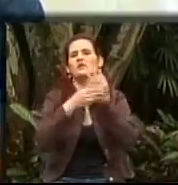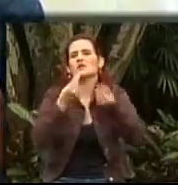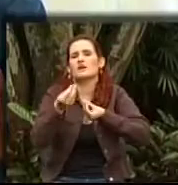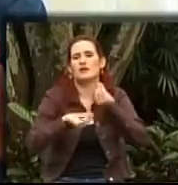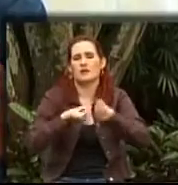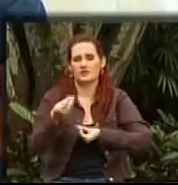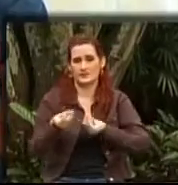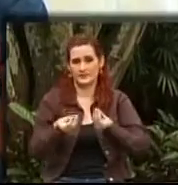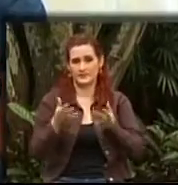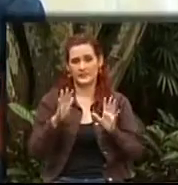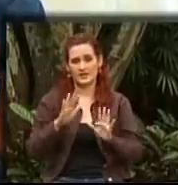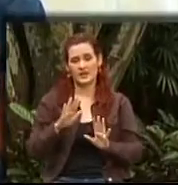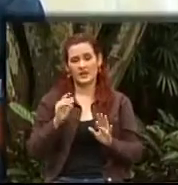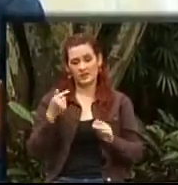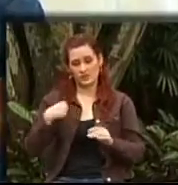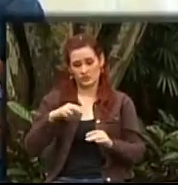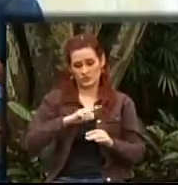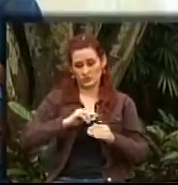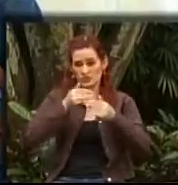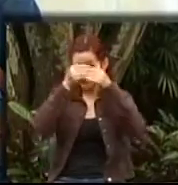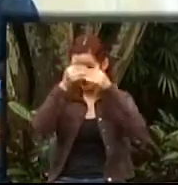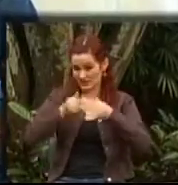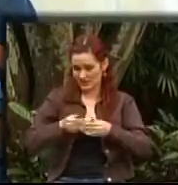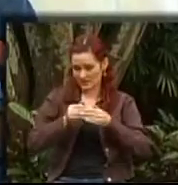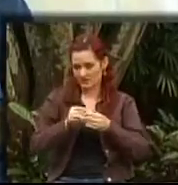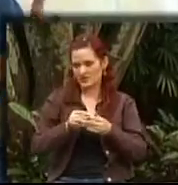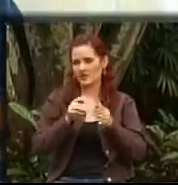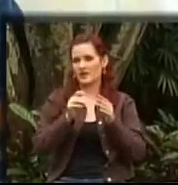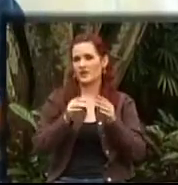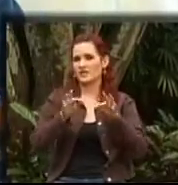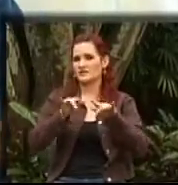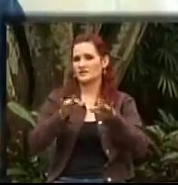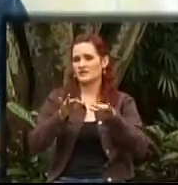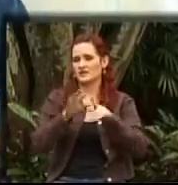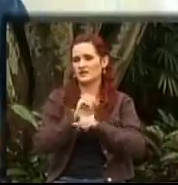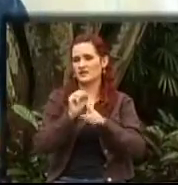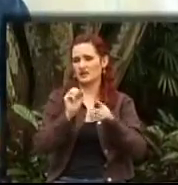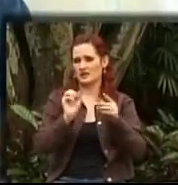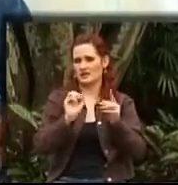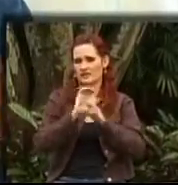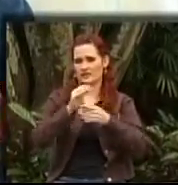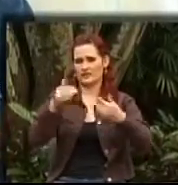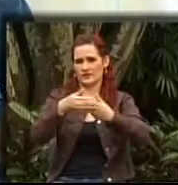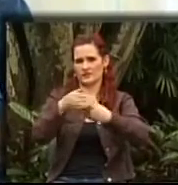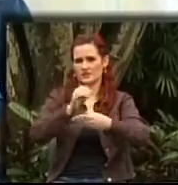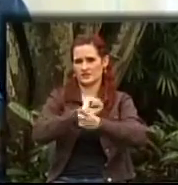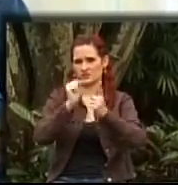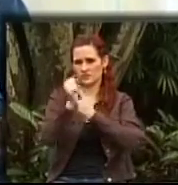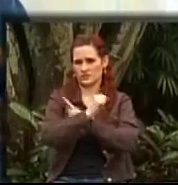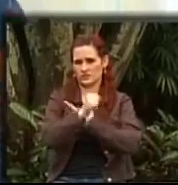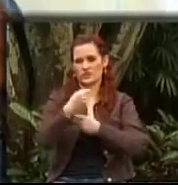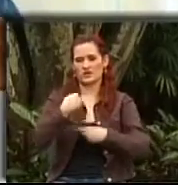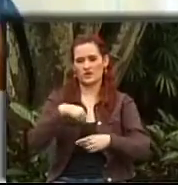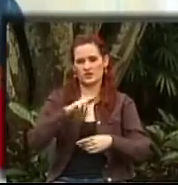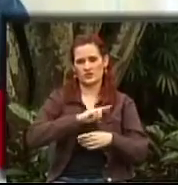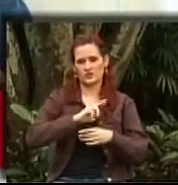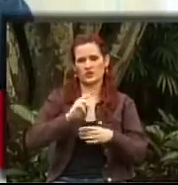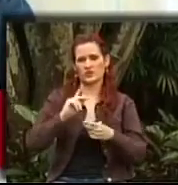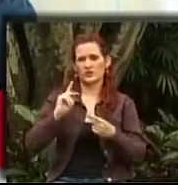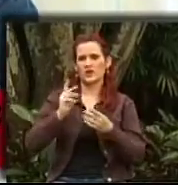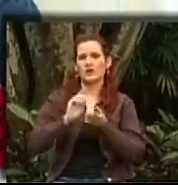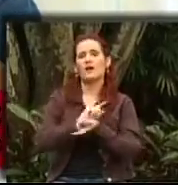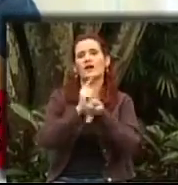la unidad de discapacidad realmente como unidad es muy joven, pero la Secretaría de Bienestar Social, con todas las